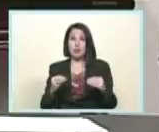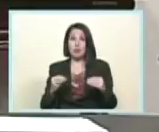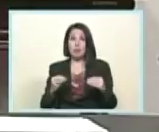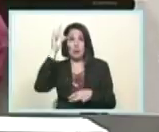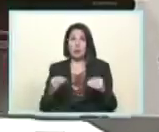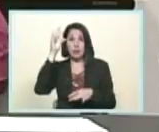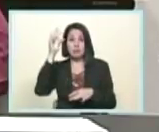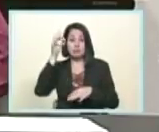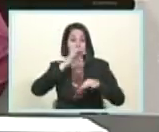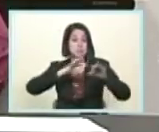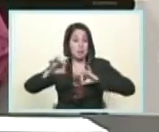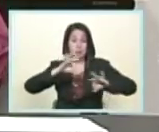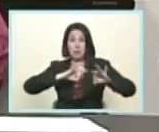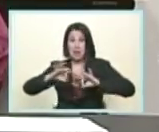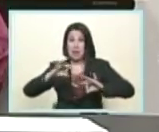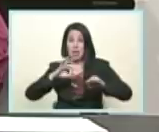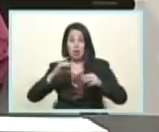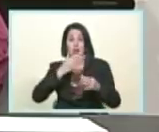por semicadena